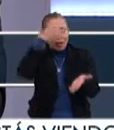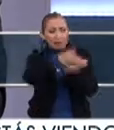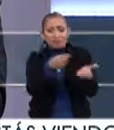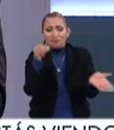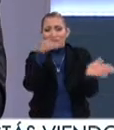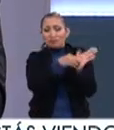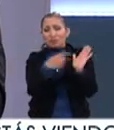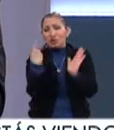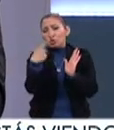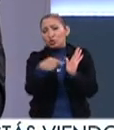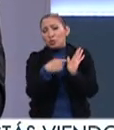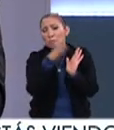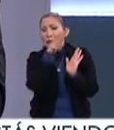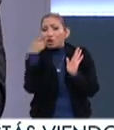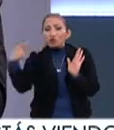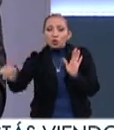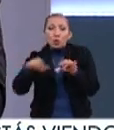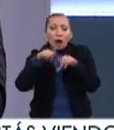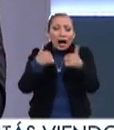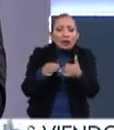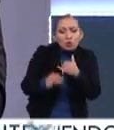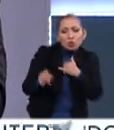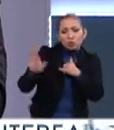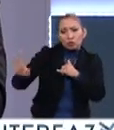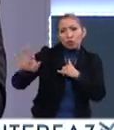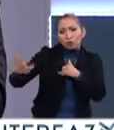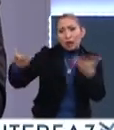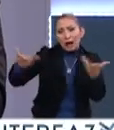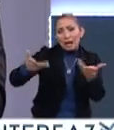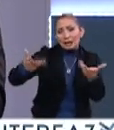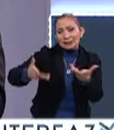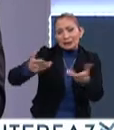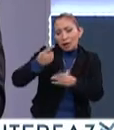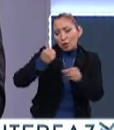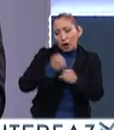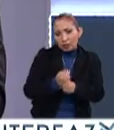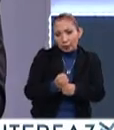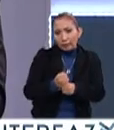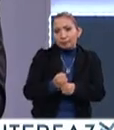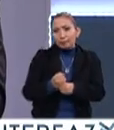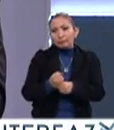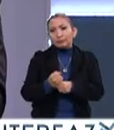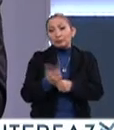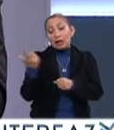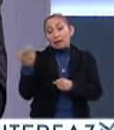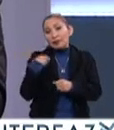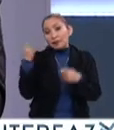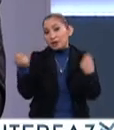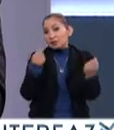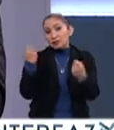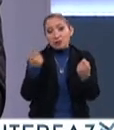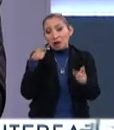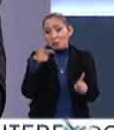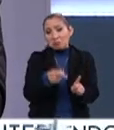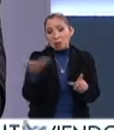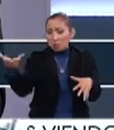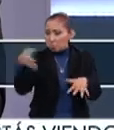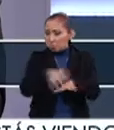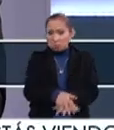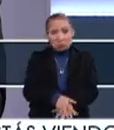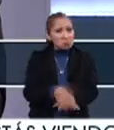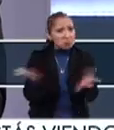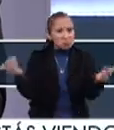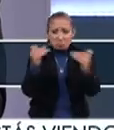Abierto, mostrar lo mejor, digamos, o lo último de lo que sucedió en el último año. Y esto es un festival solamente inclusivo,